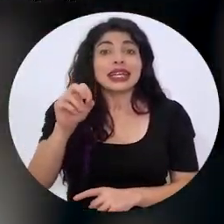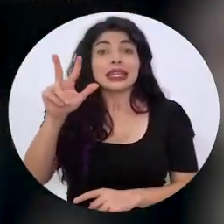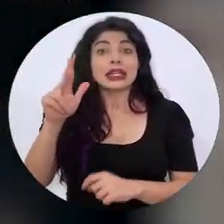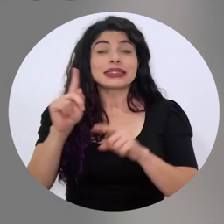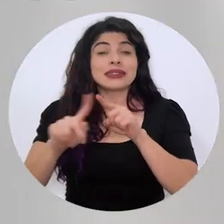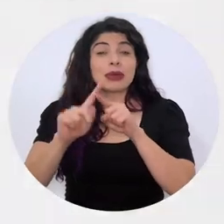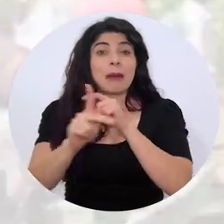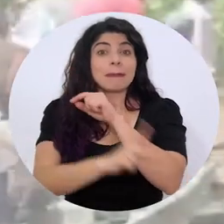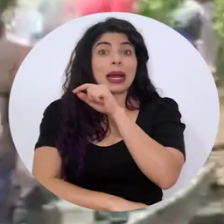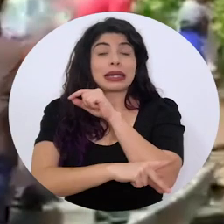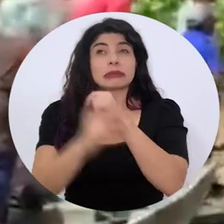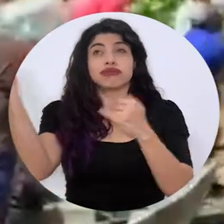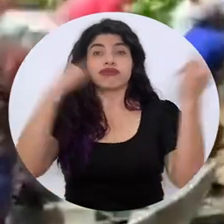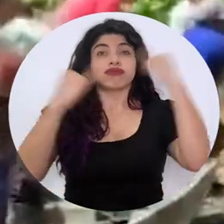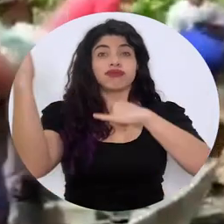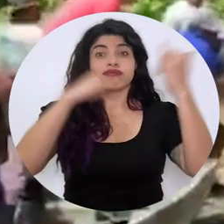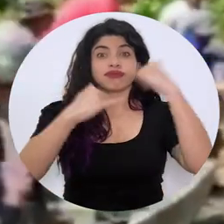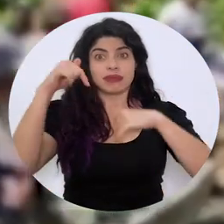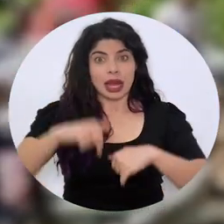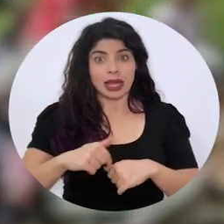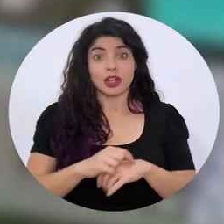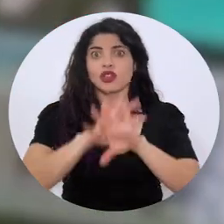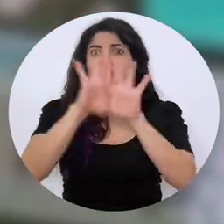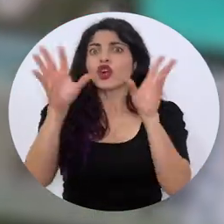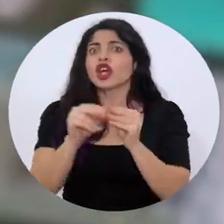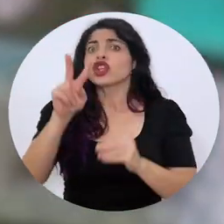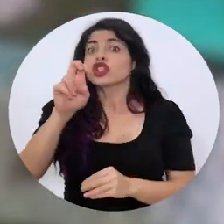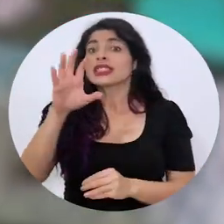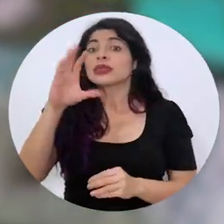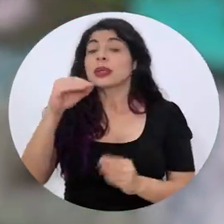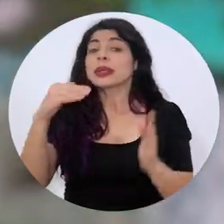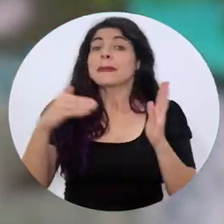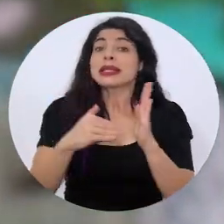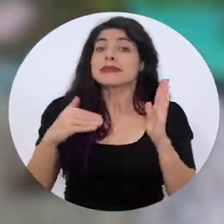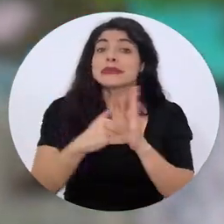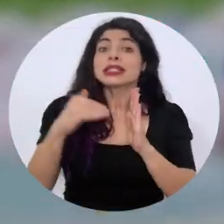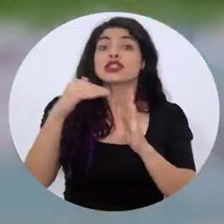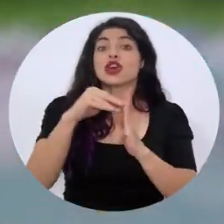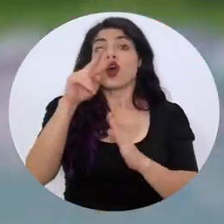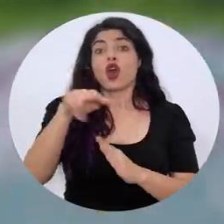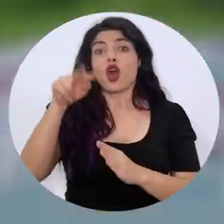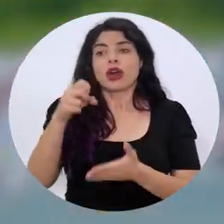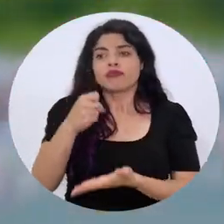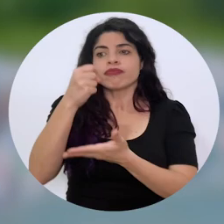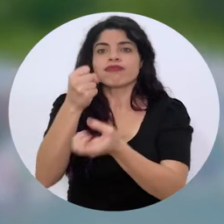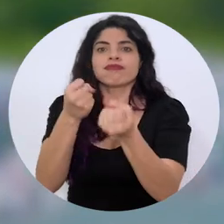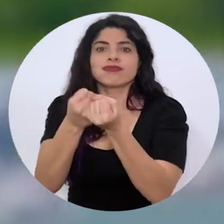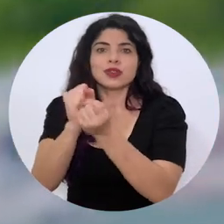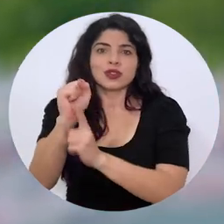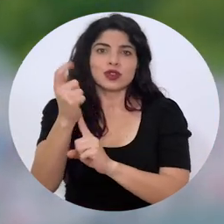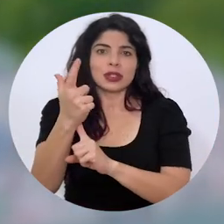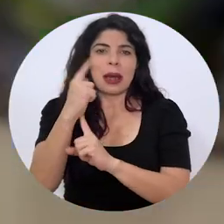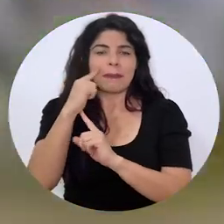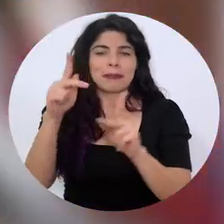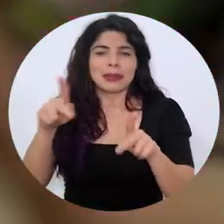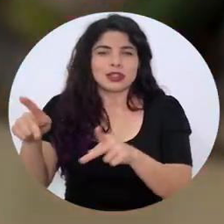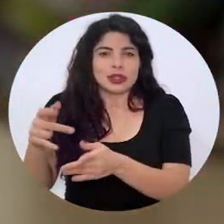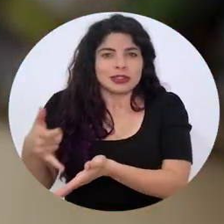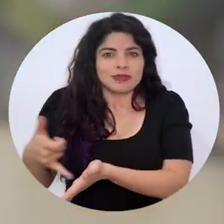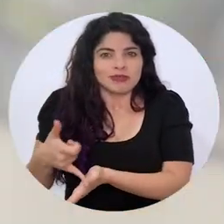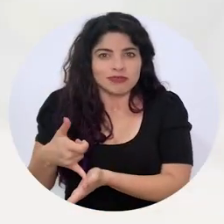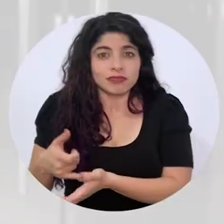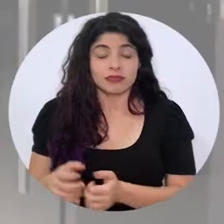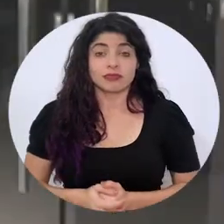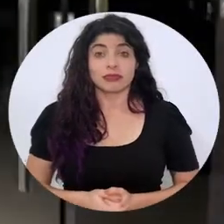países. En total, se destinaron 350.000 millones de colones a la atención social de las personas más